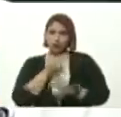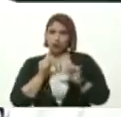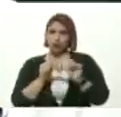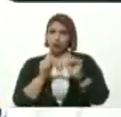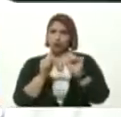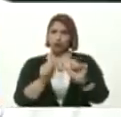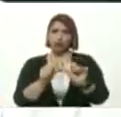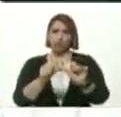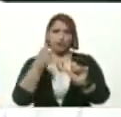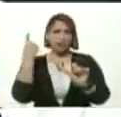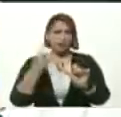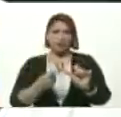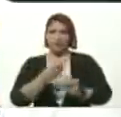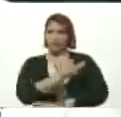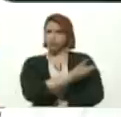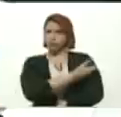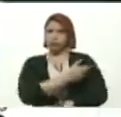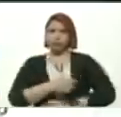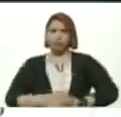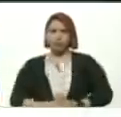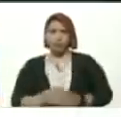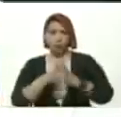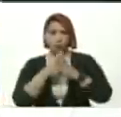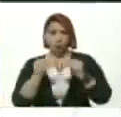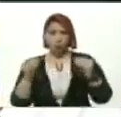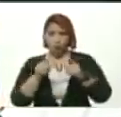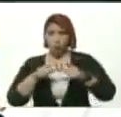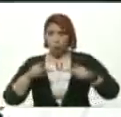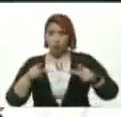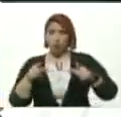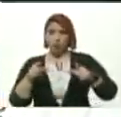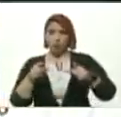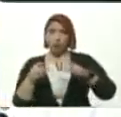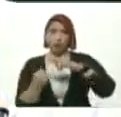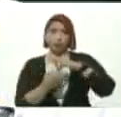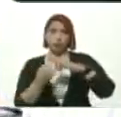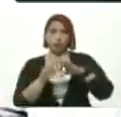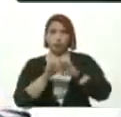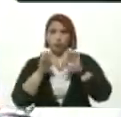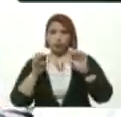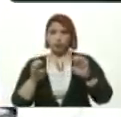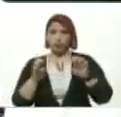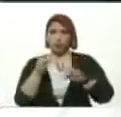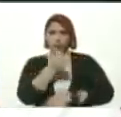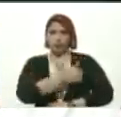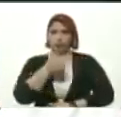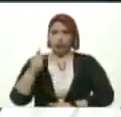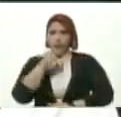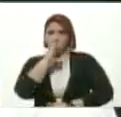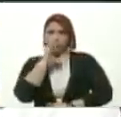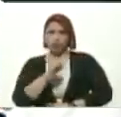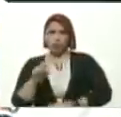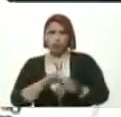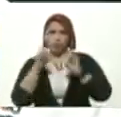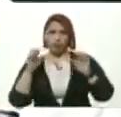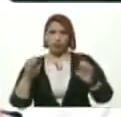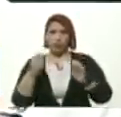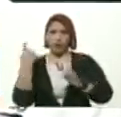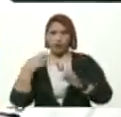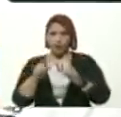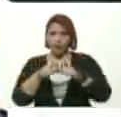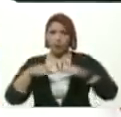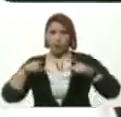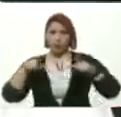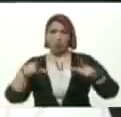vacunación permanente En todos los espacios Cada zona educativa Tiene un sitio permanente Donde se vacunan